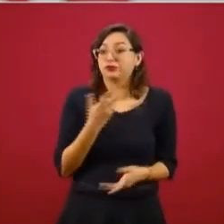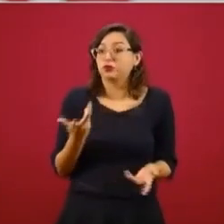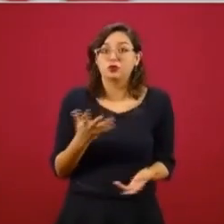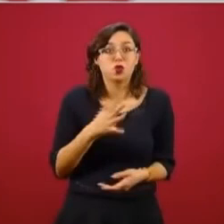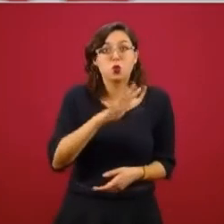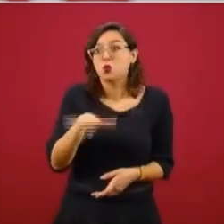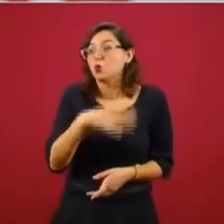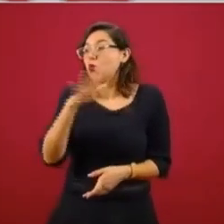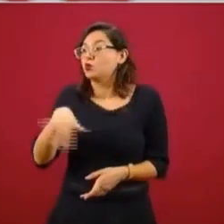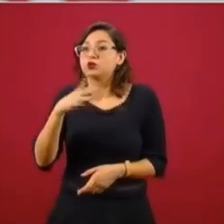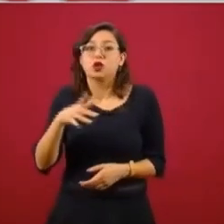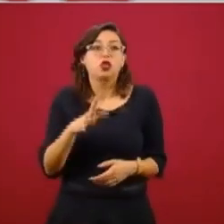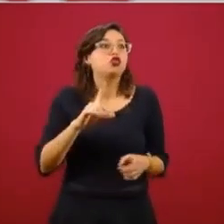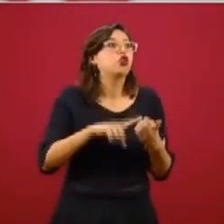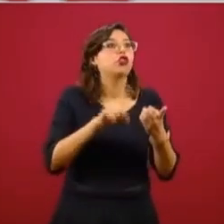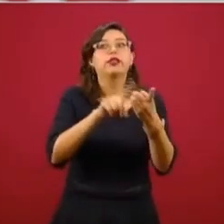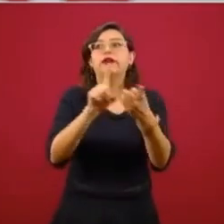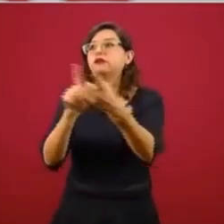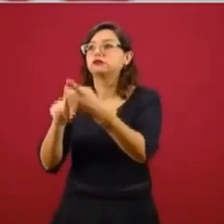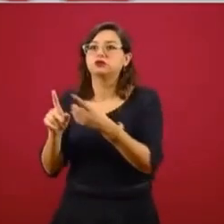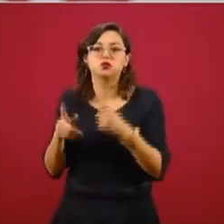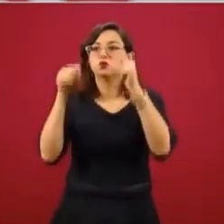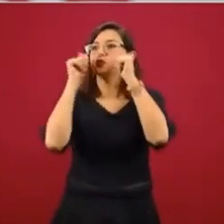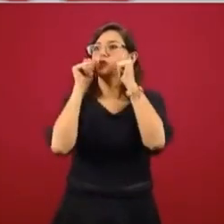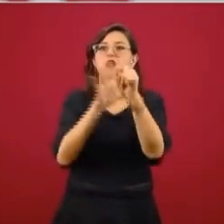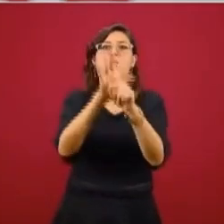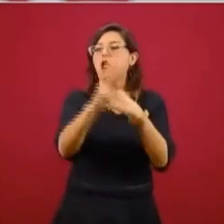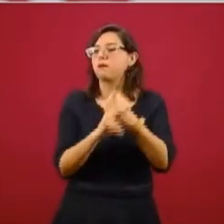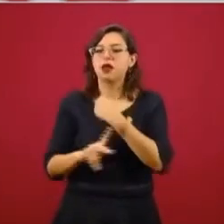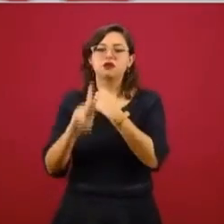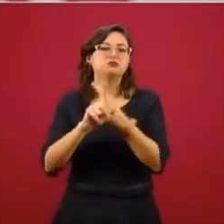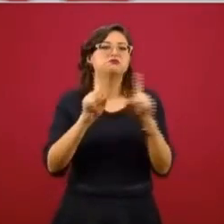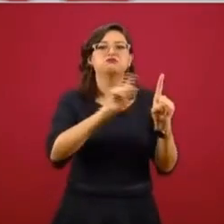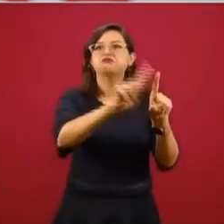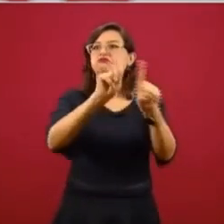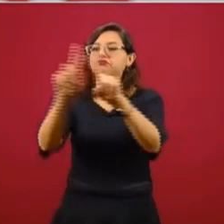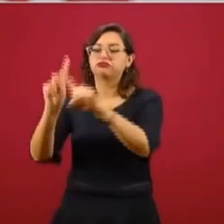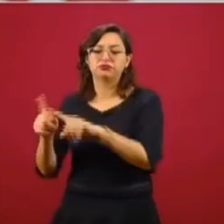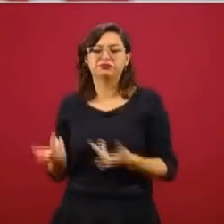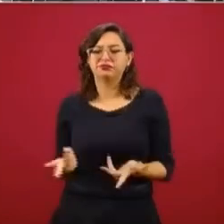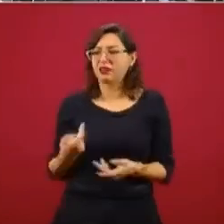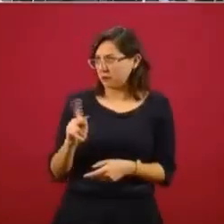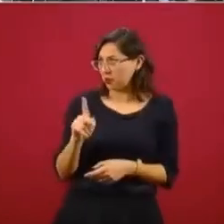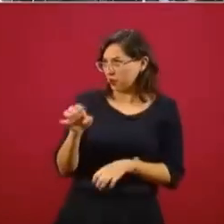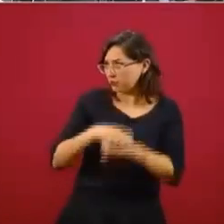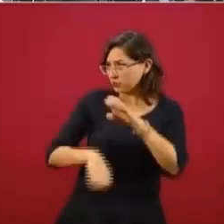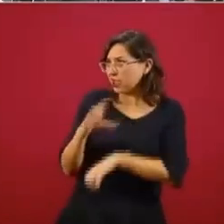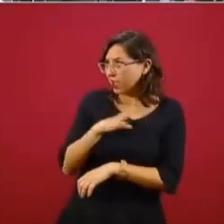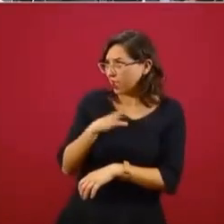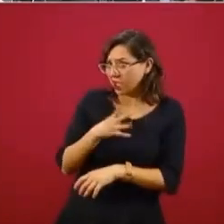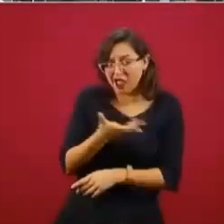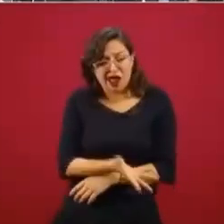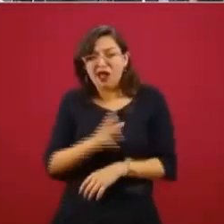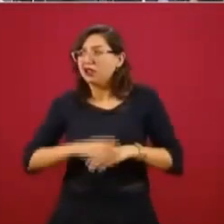donde estén disponibles, en cualquier parte del mundo. A lo que voy, presidente, es que esta empresa ya cuenta con la capacidad